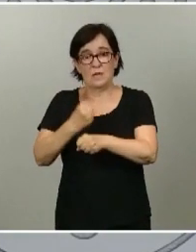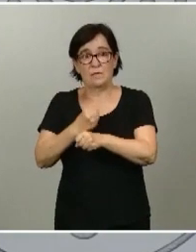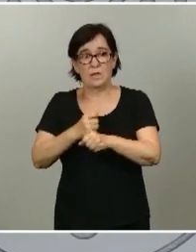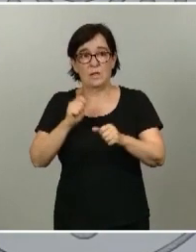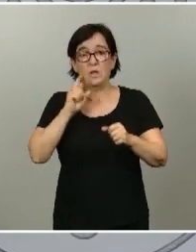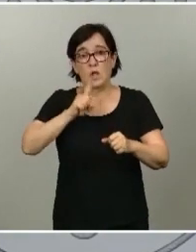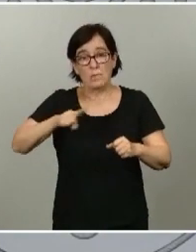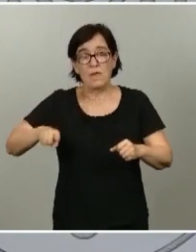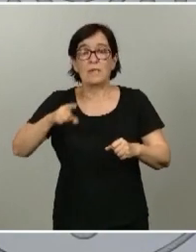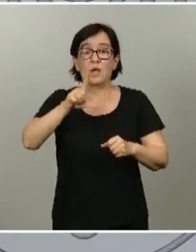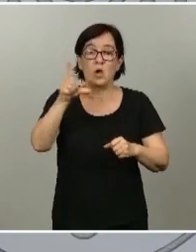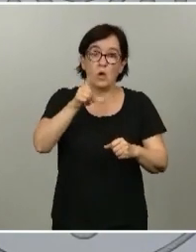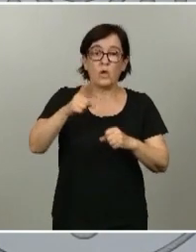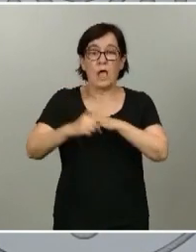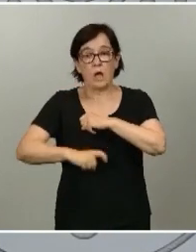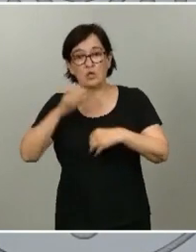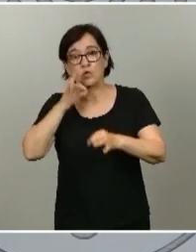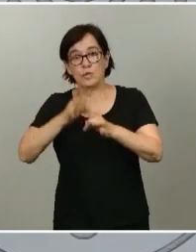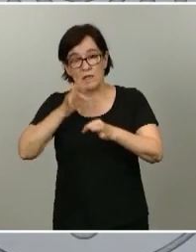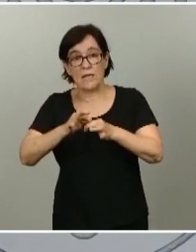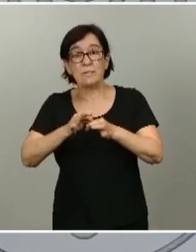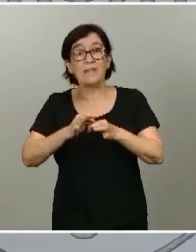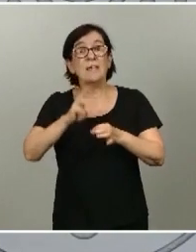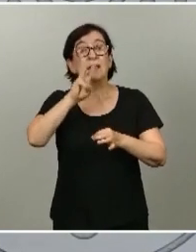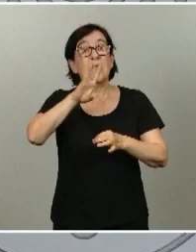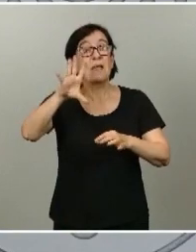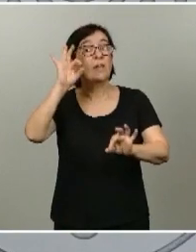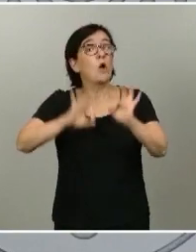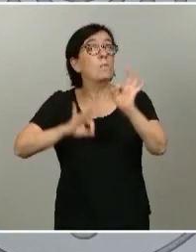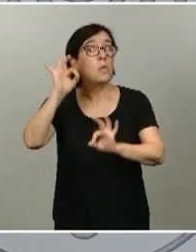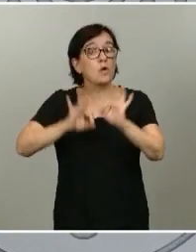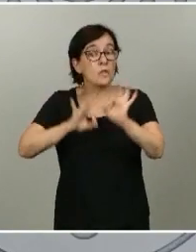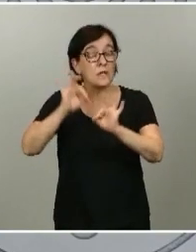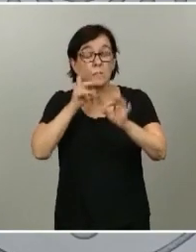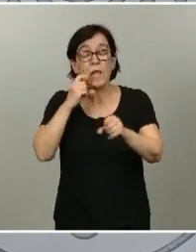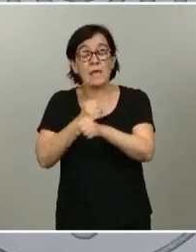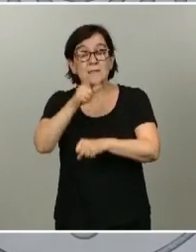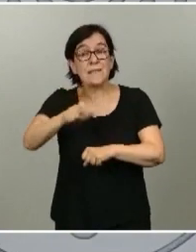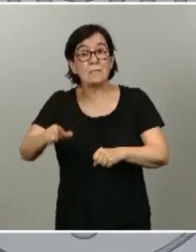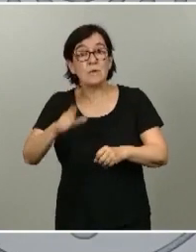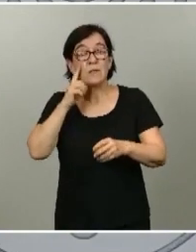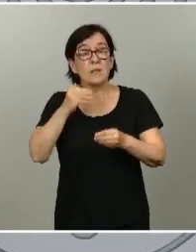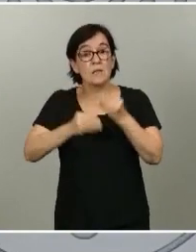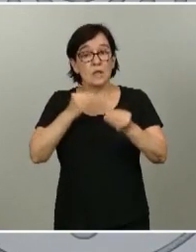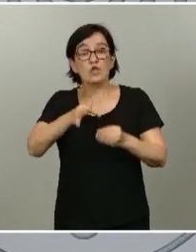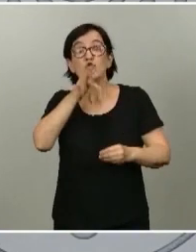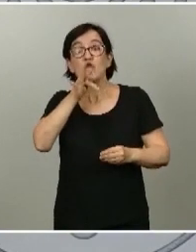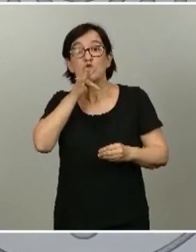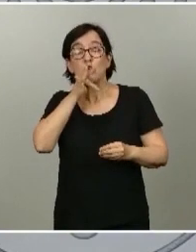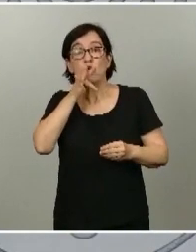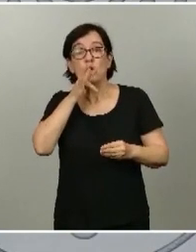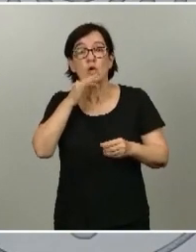julio, agosto y septiembre, y 35% para los trabajadores que se encuentren todavía con su empleo